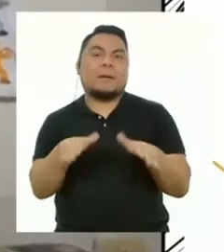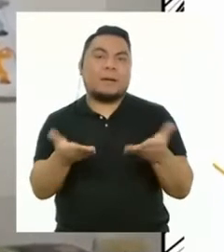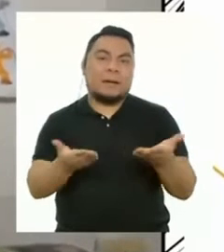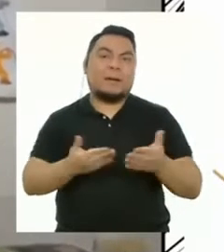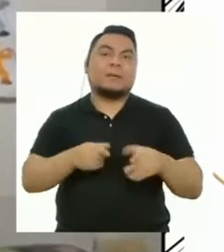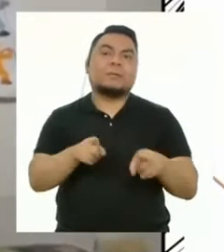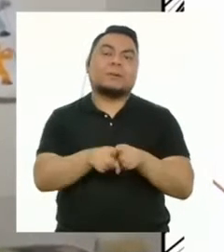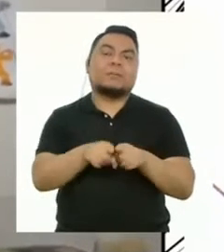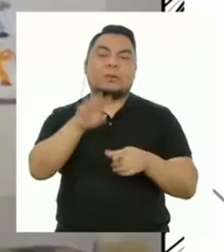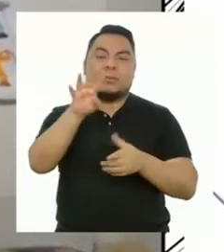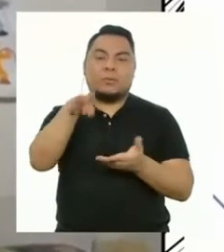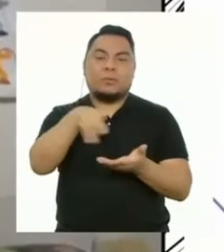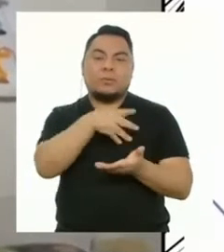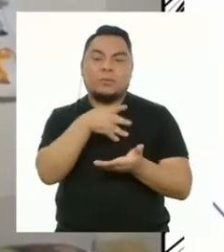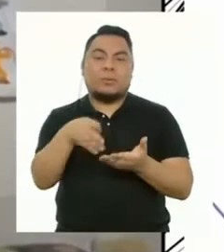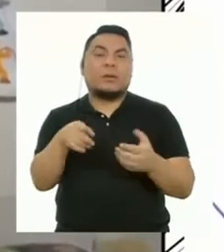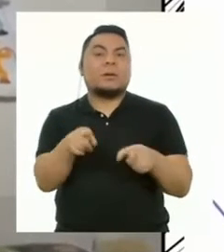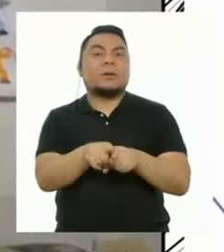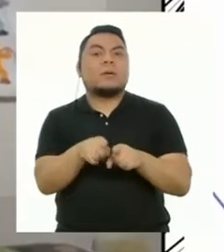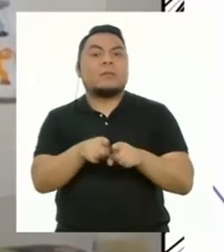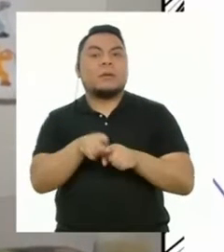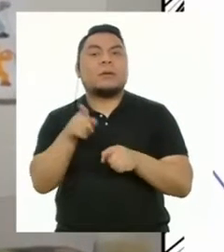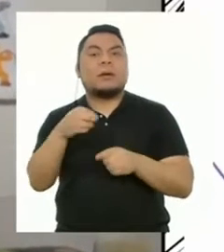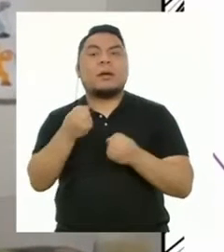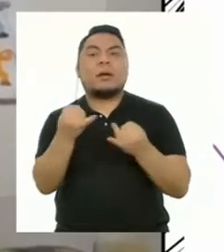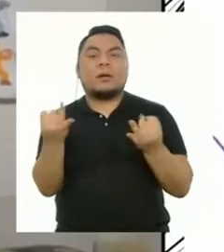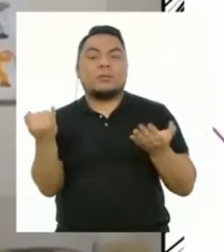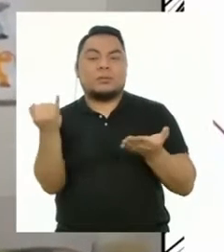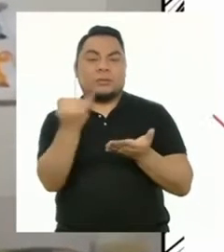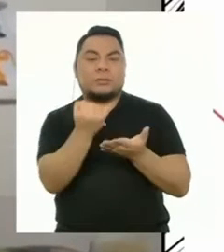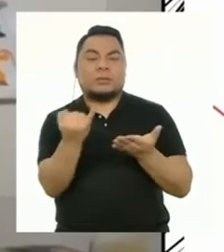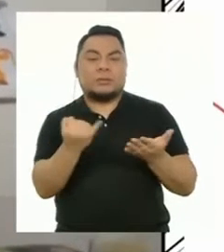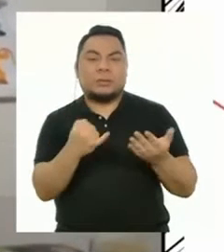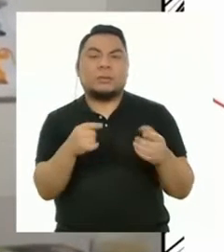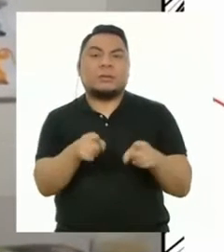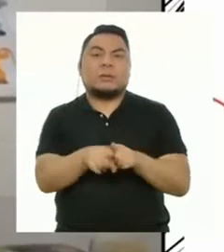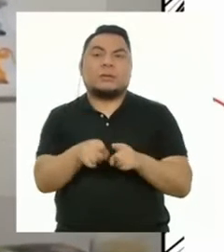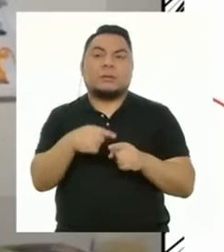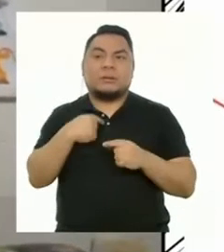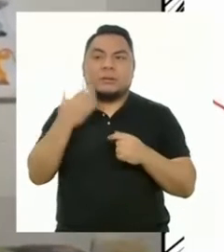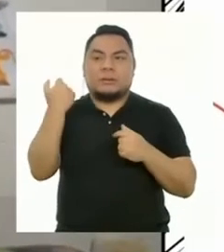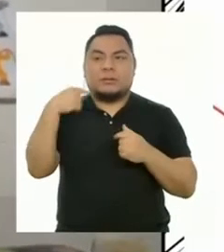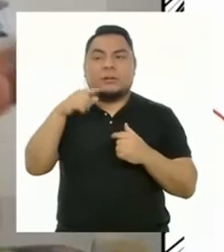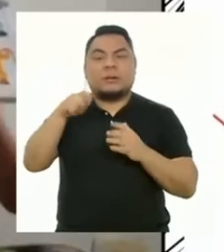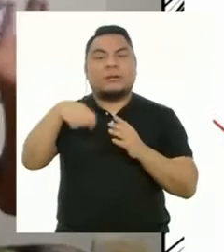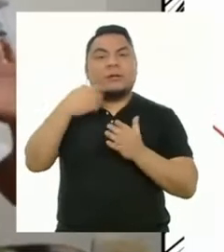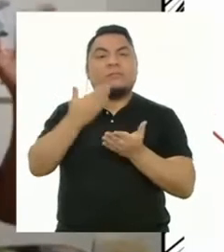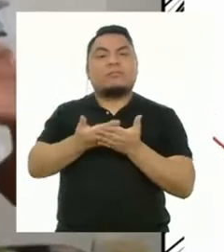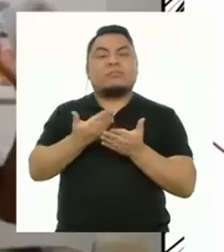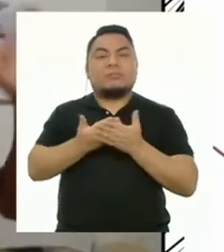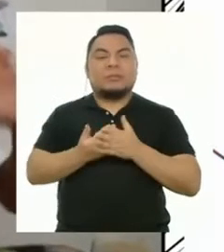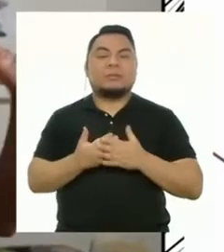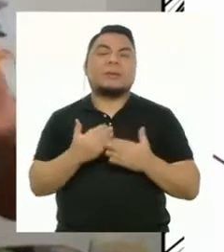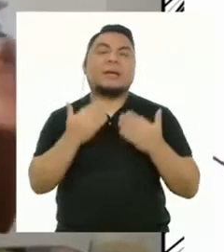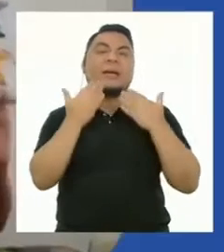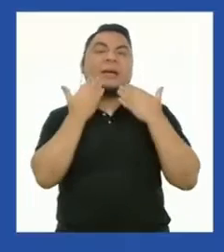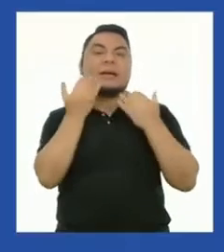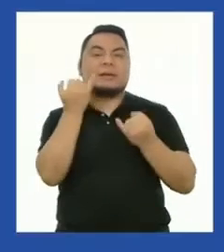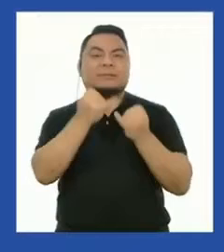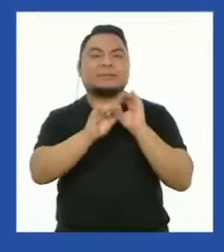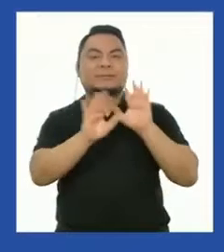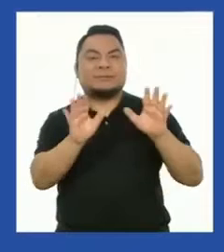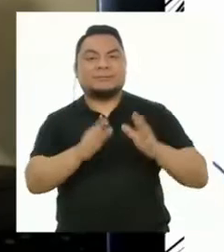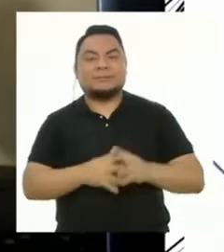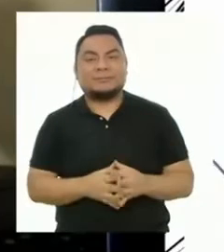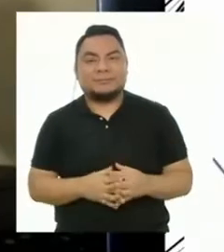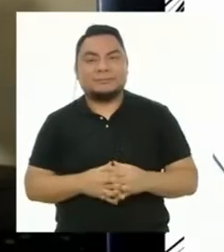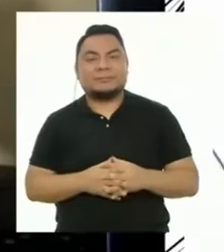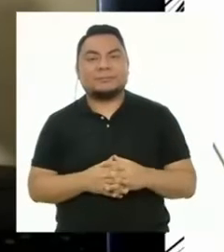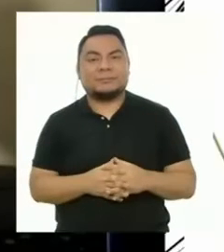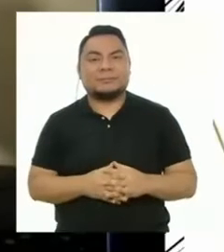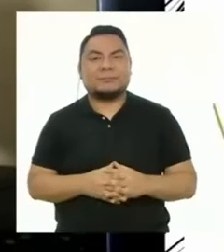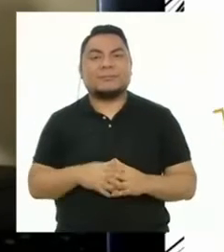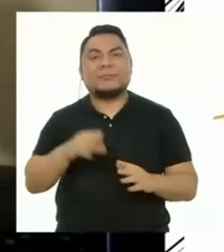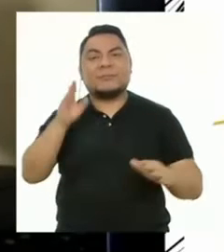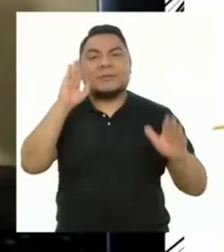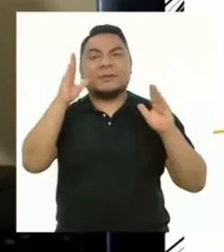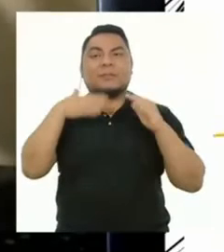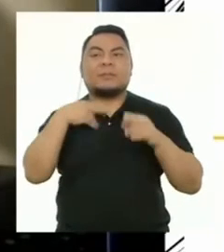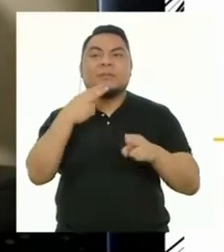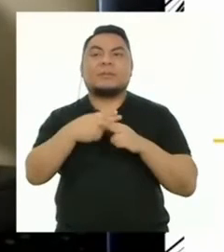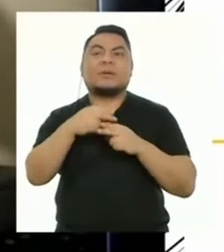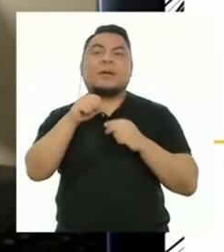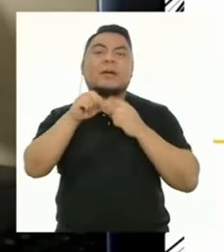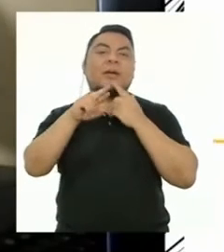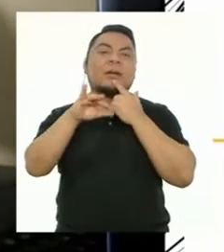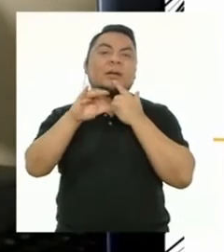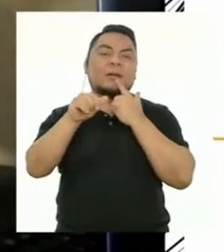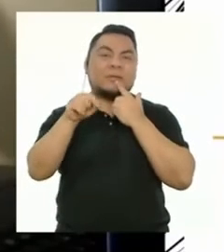cuadros. Y también algunas imágenes que hice para mi evidencia. Gracias, eso fue todo. Hola, mi